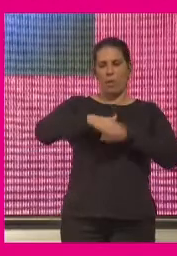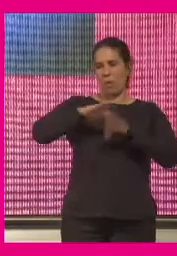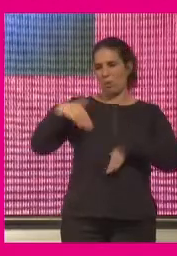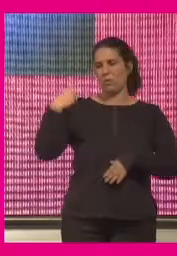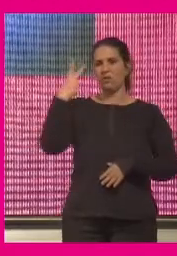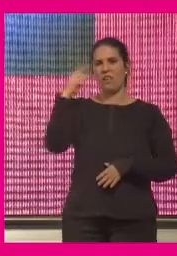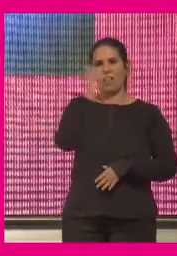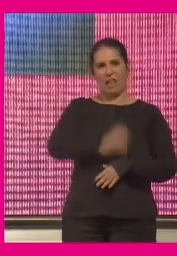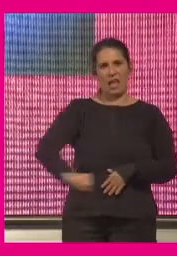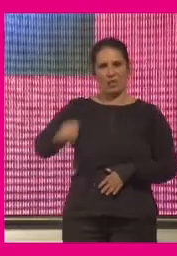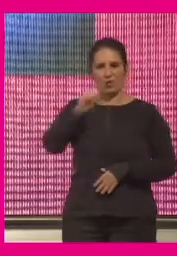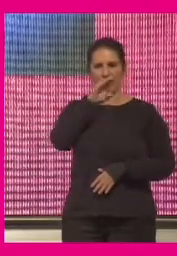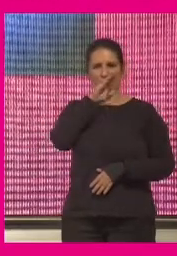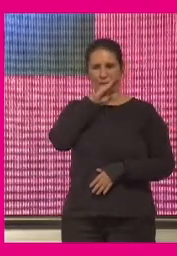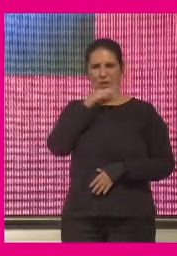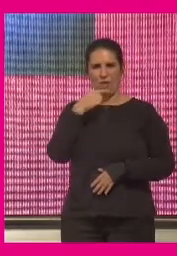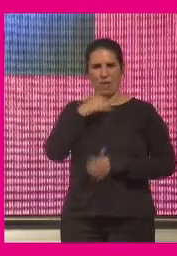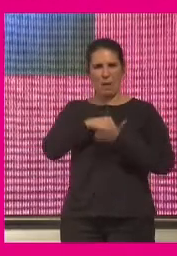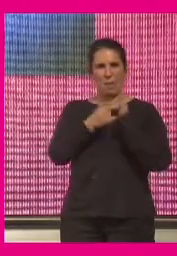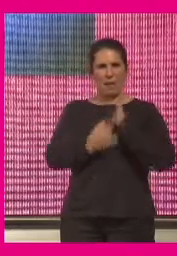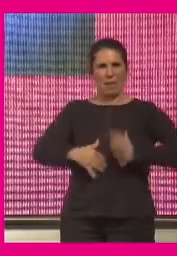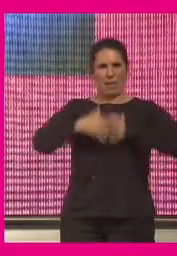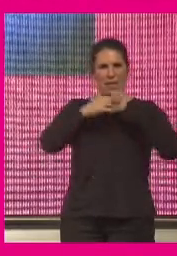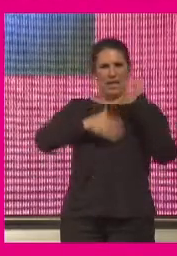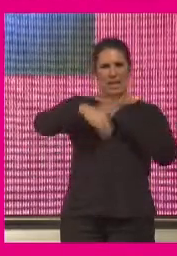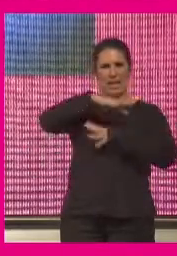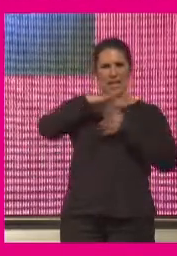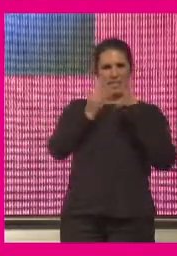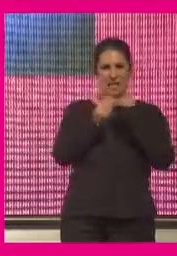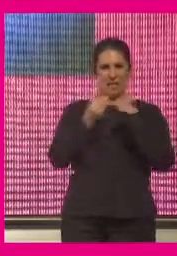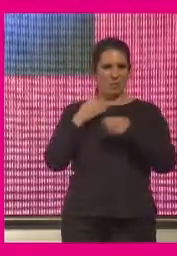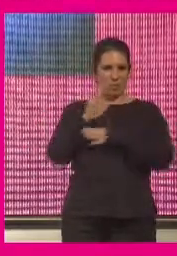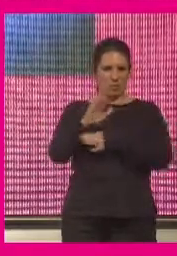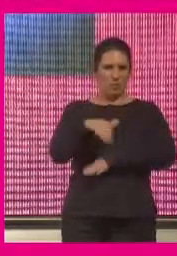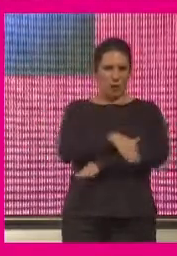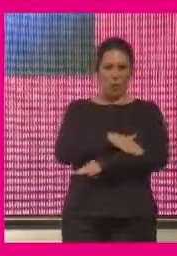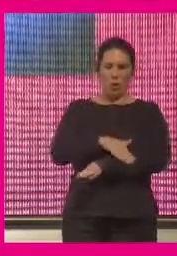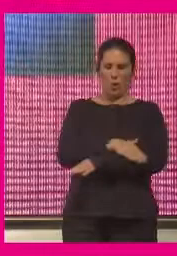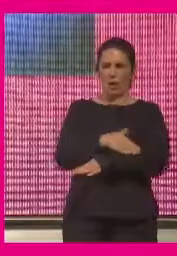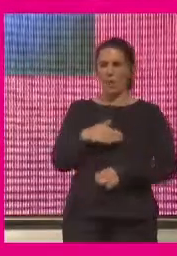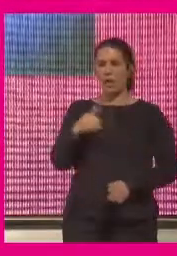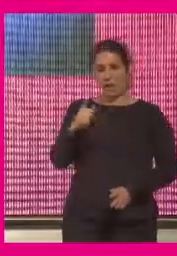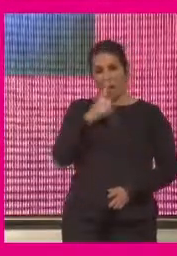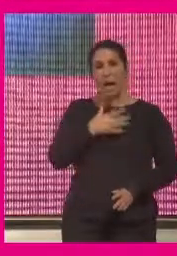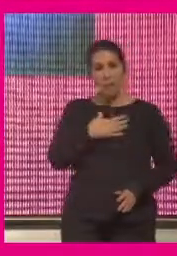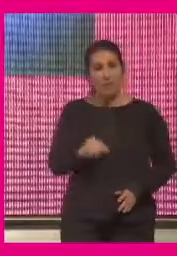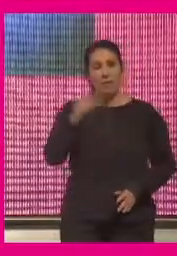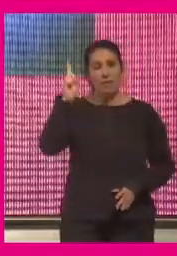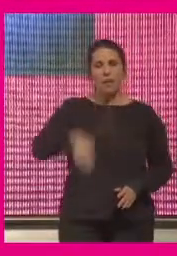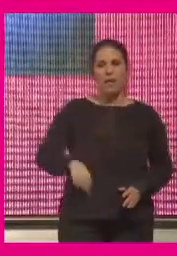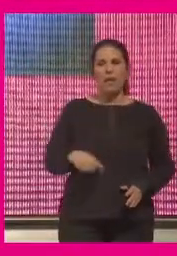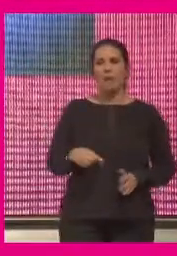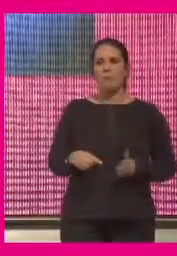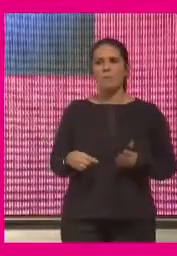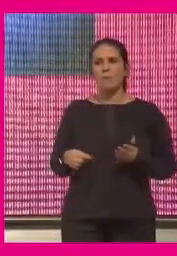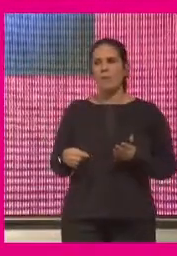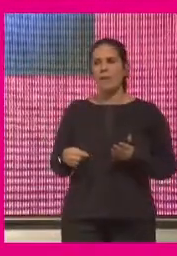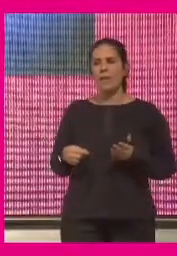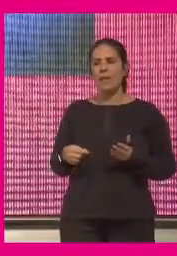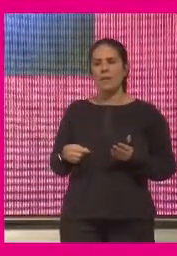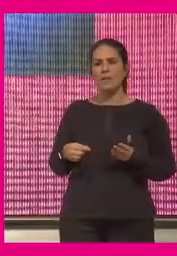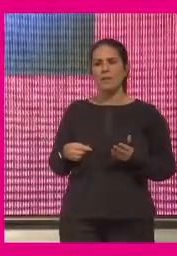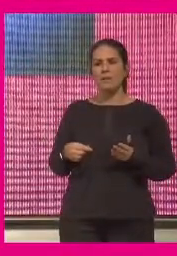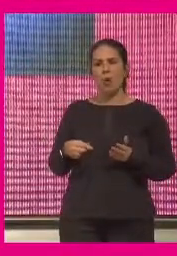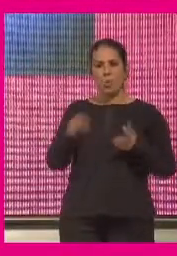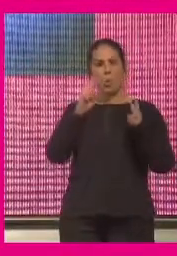décadas como planteaba el plan de resiliencia propuesto por el gobierno que ha sido capaz de ver cómo hemos hecho las